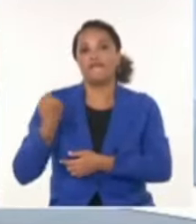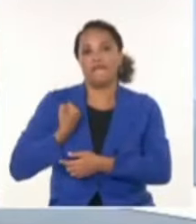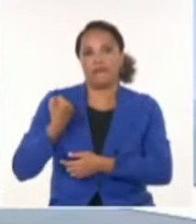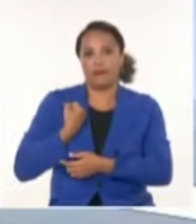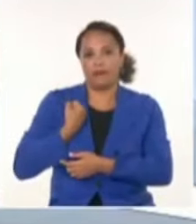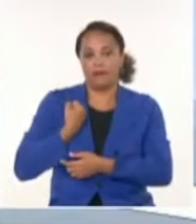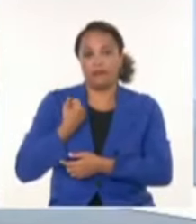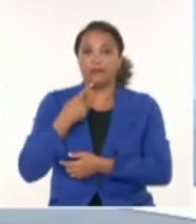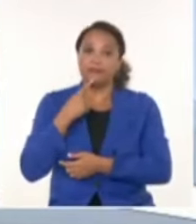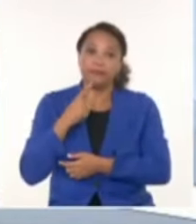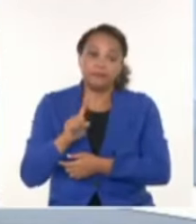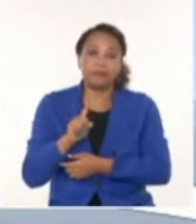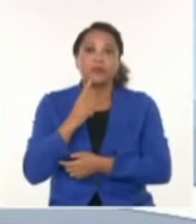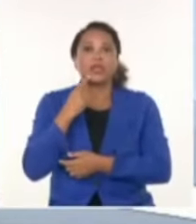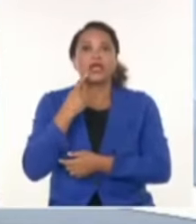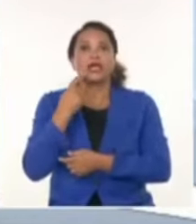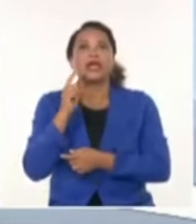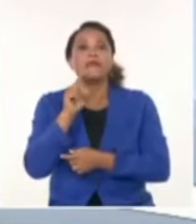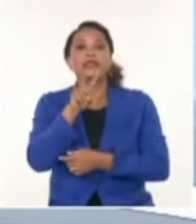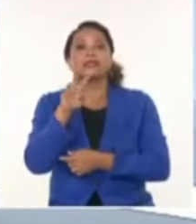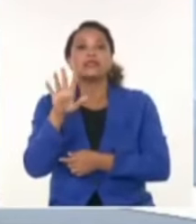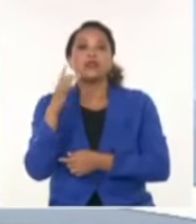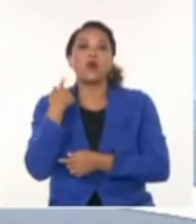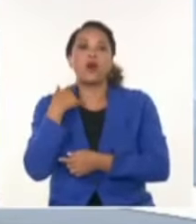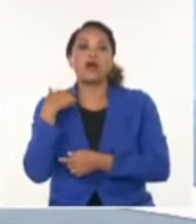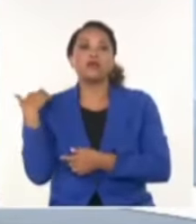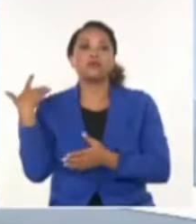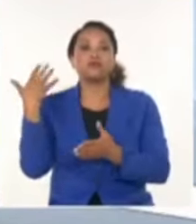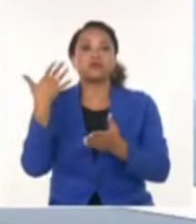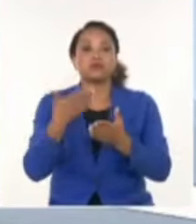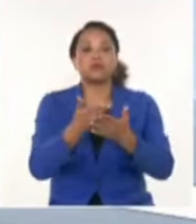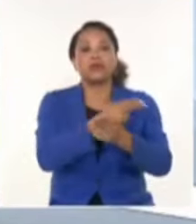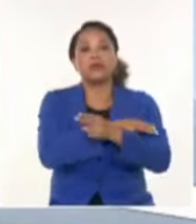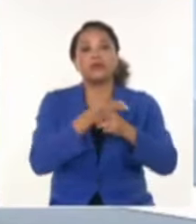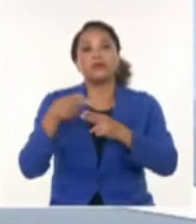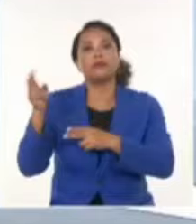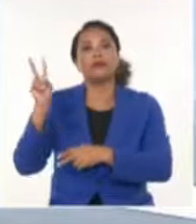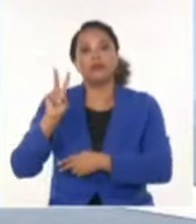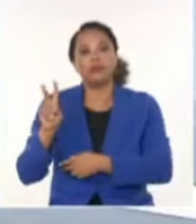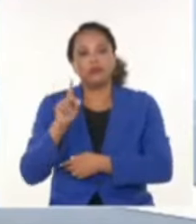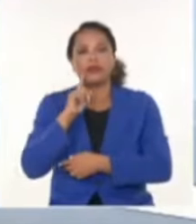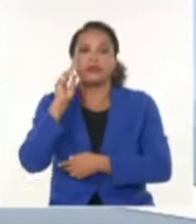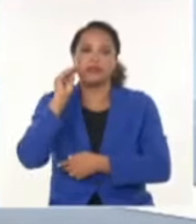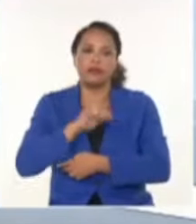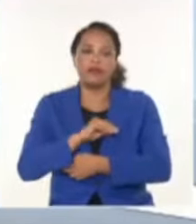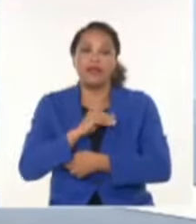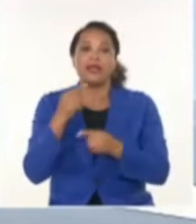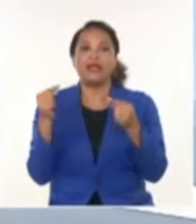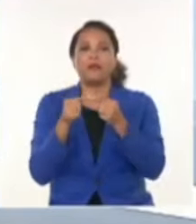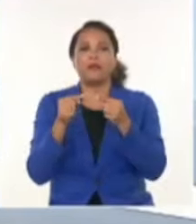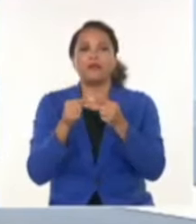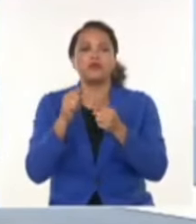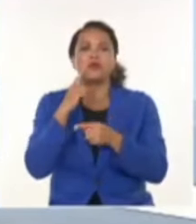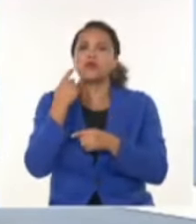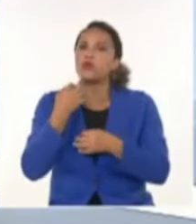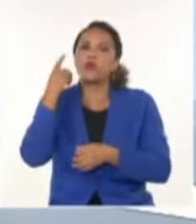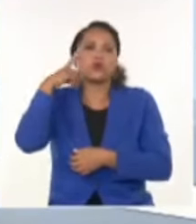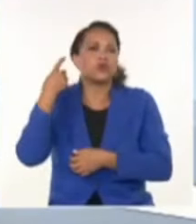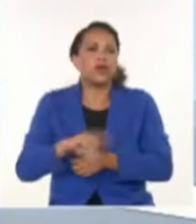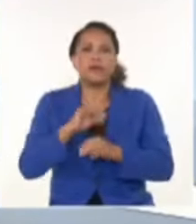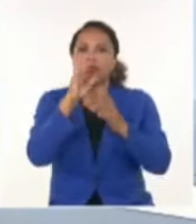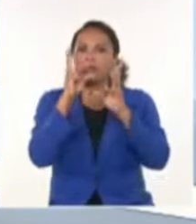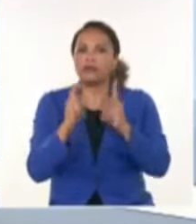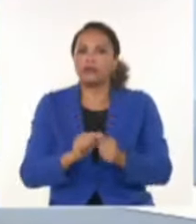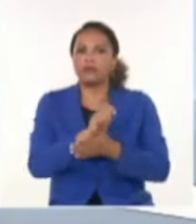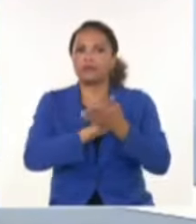acertar si revisamos los últimos 25 años de la historia de ese país. La oposición más radical siempre ha desconocido los resultados electorales